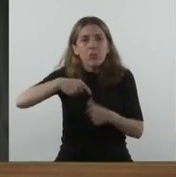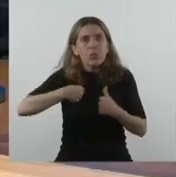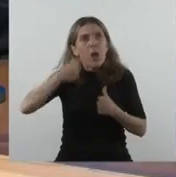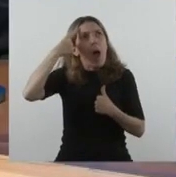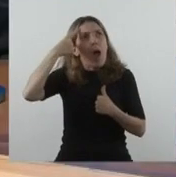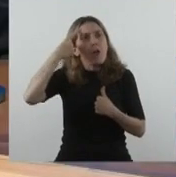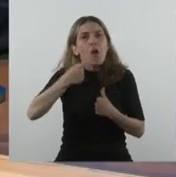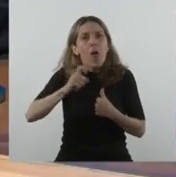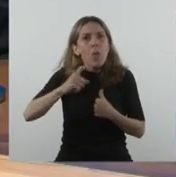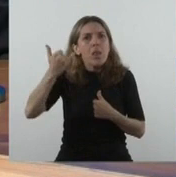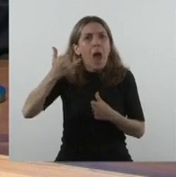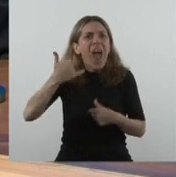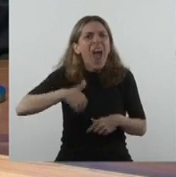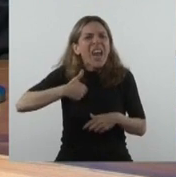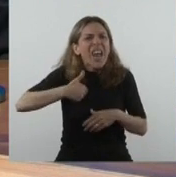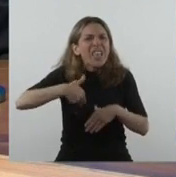Y cuando nosotros